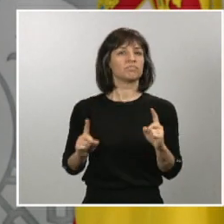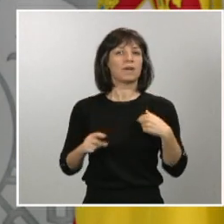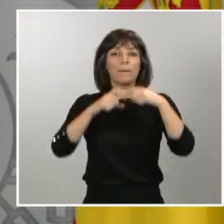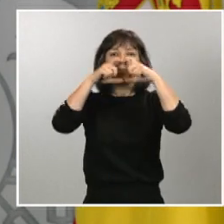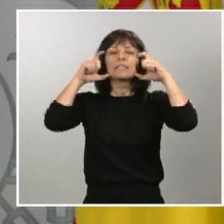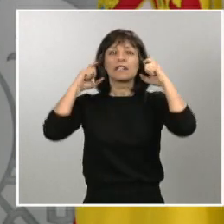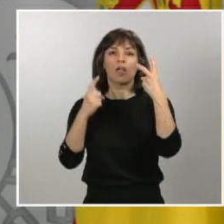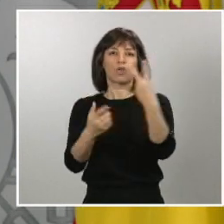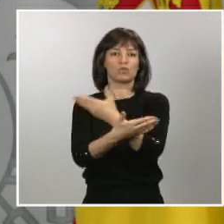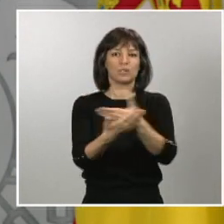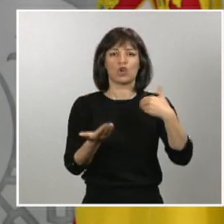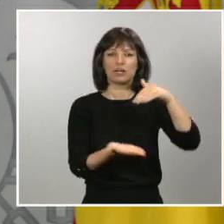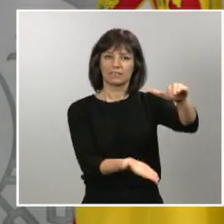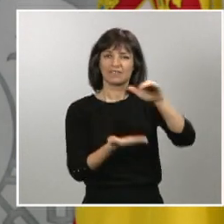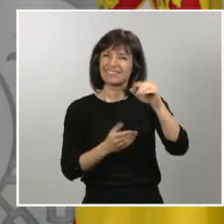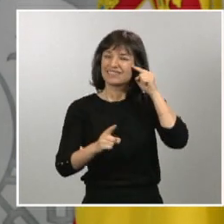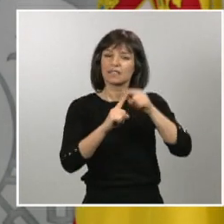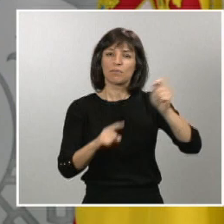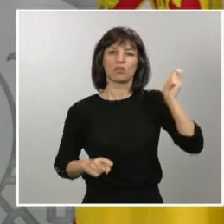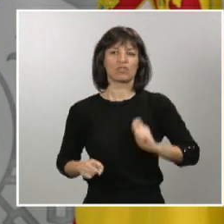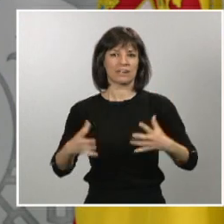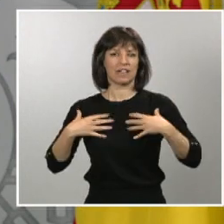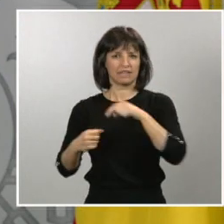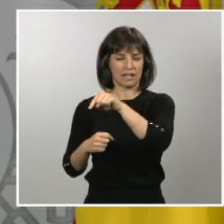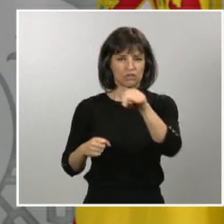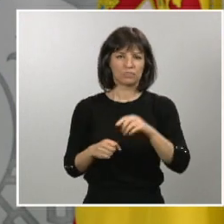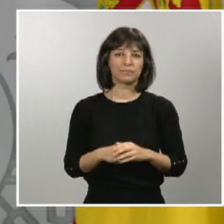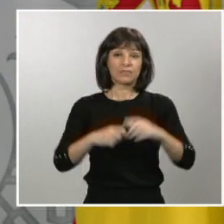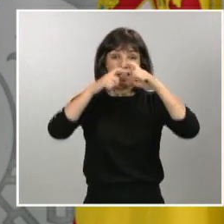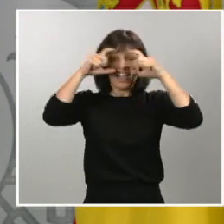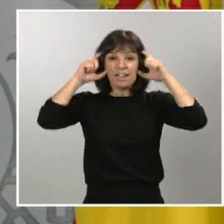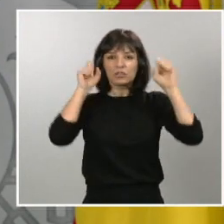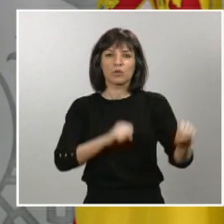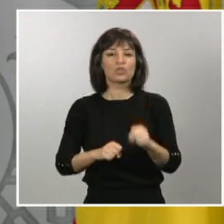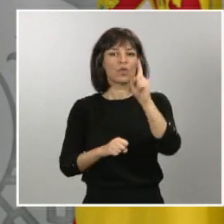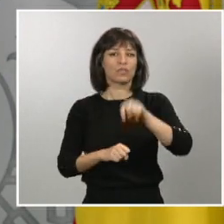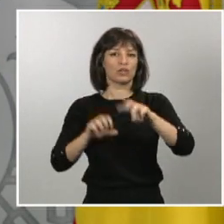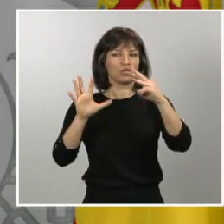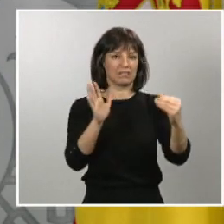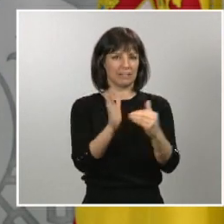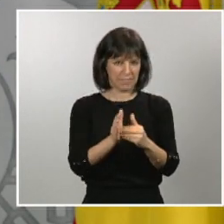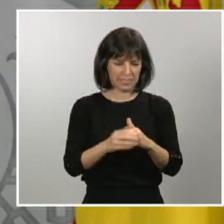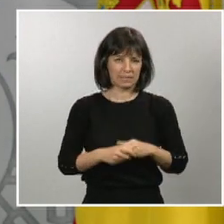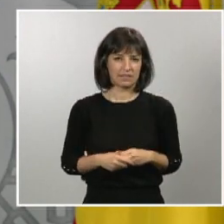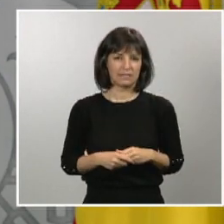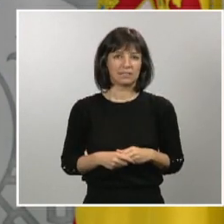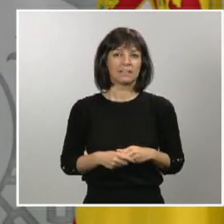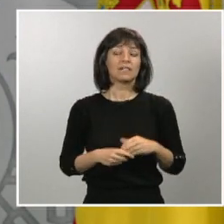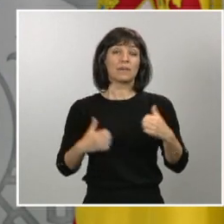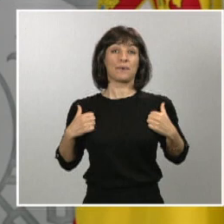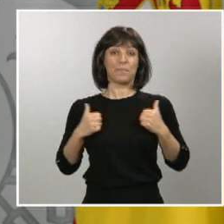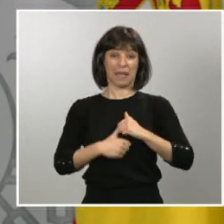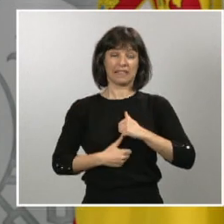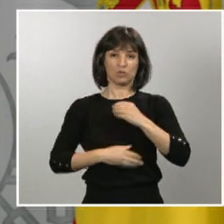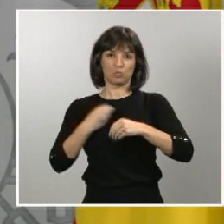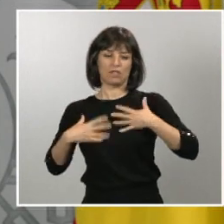profesionales sanitarios, 180.000 gafas de protección y casi 63.000 batas desechables que